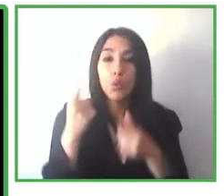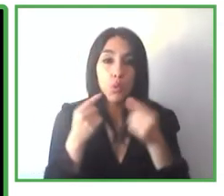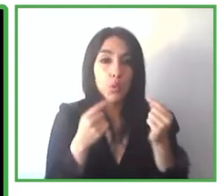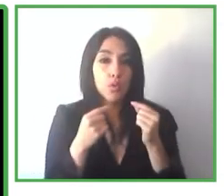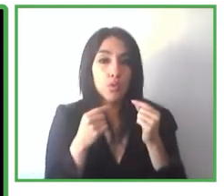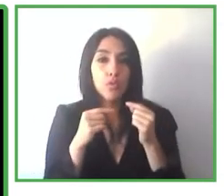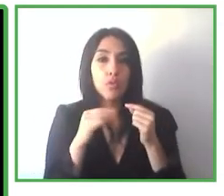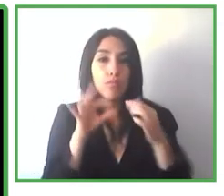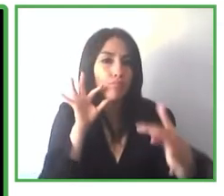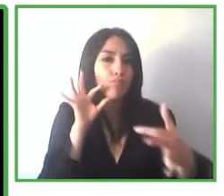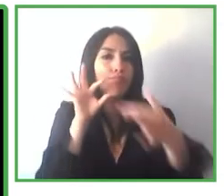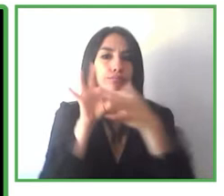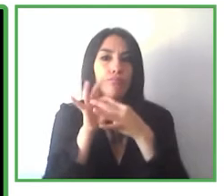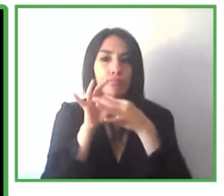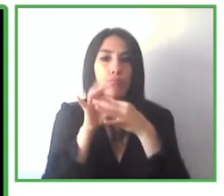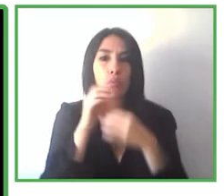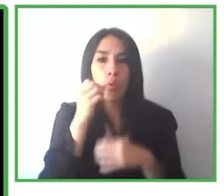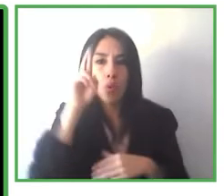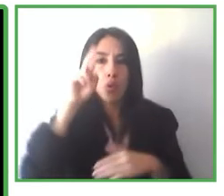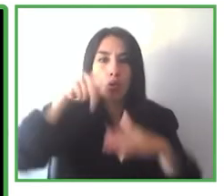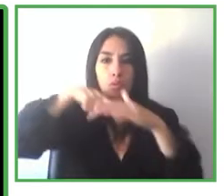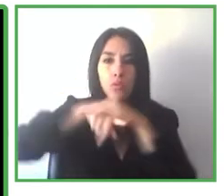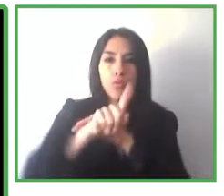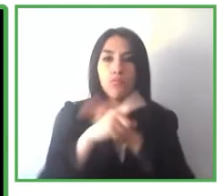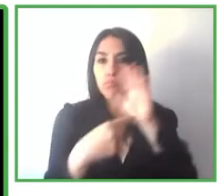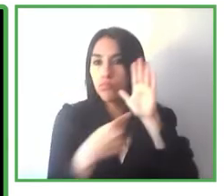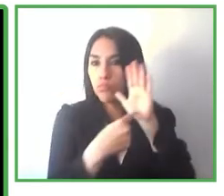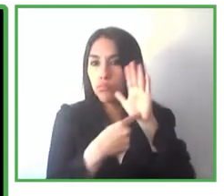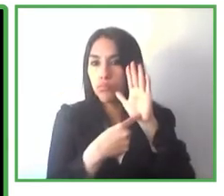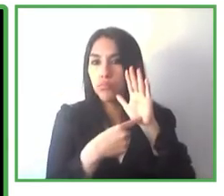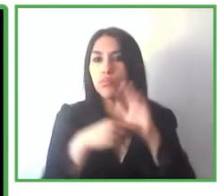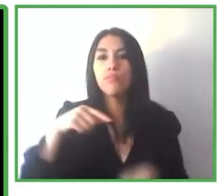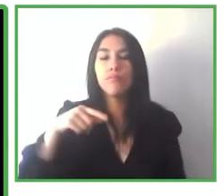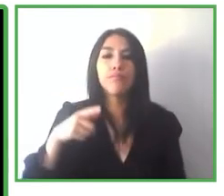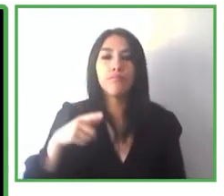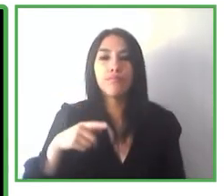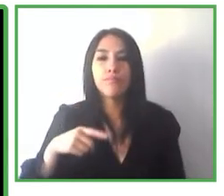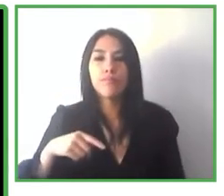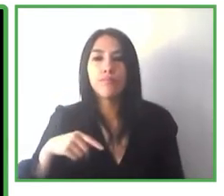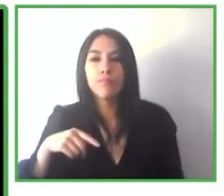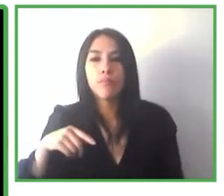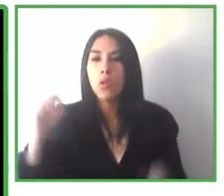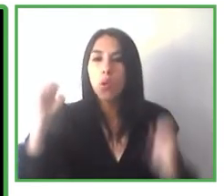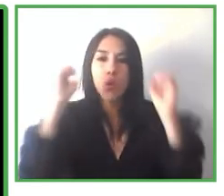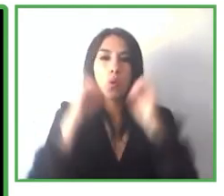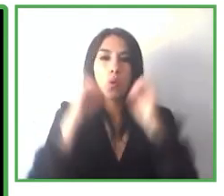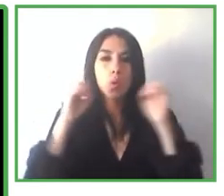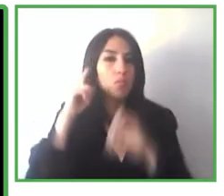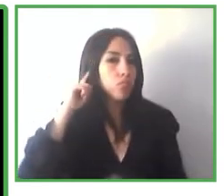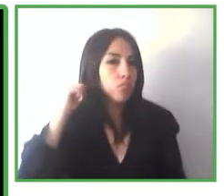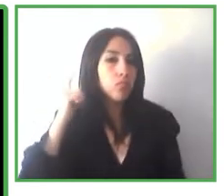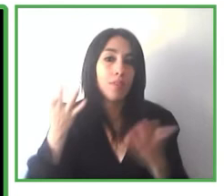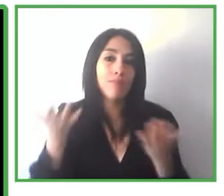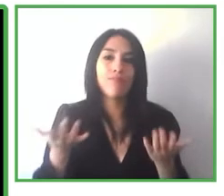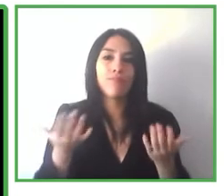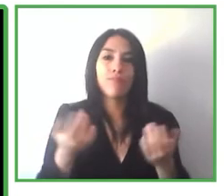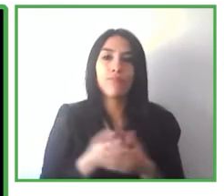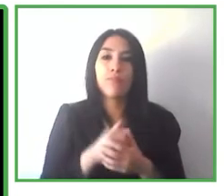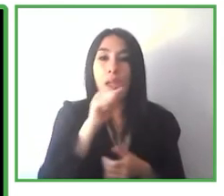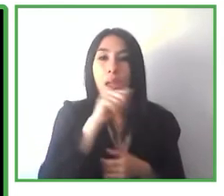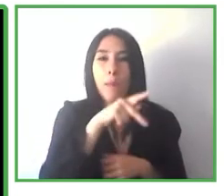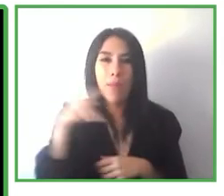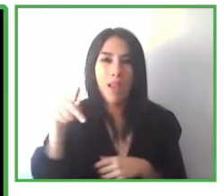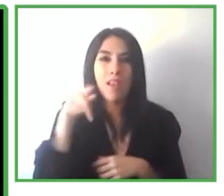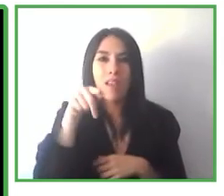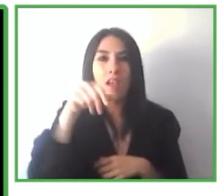que a lo mejor no tienen activos sistemas audibles y con Navilens si se puede subir de una cinta y recibir información pero si ahora